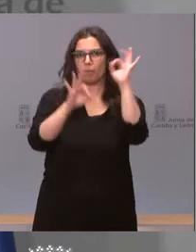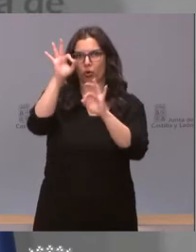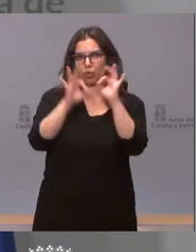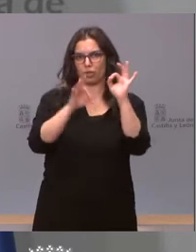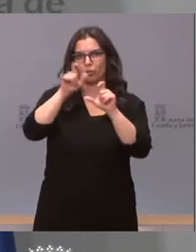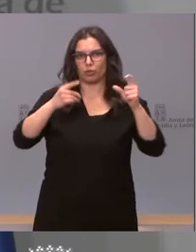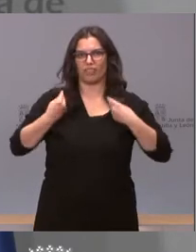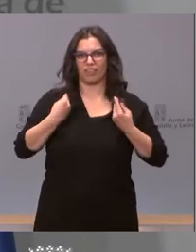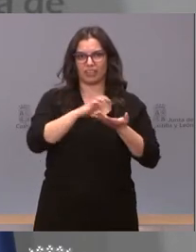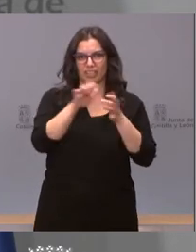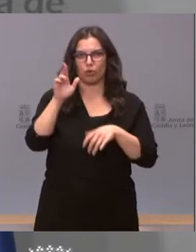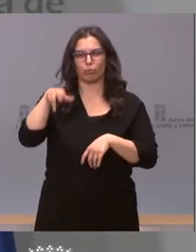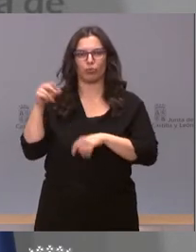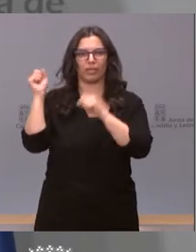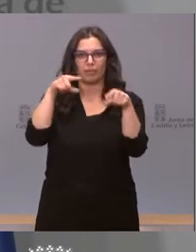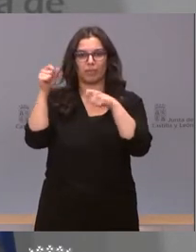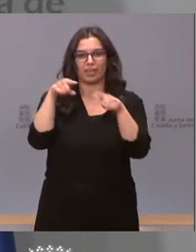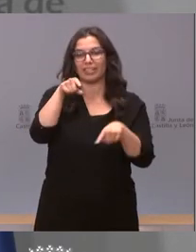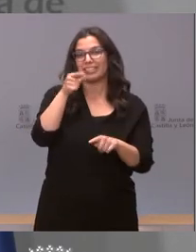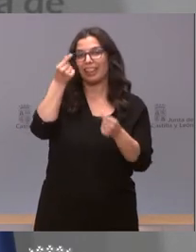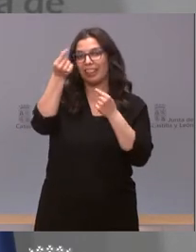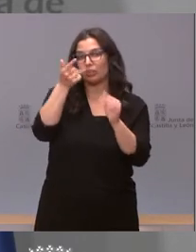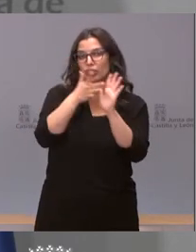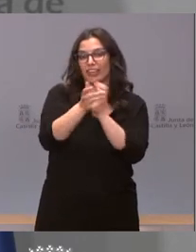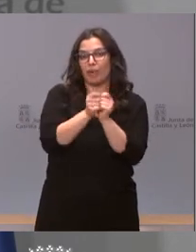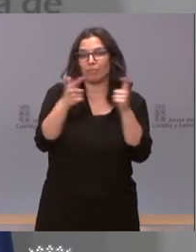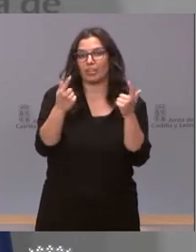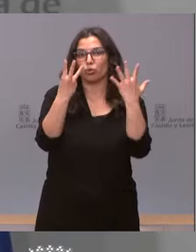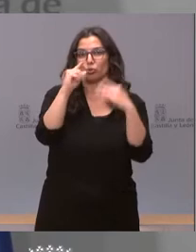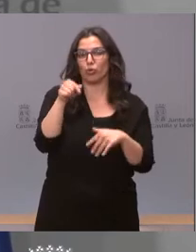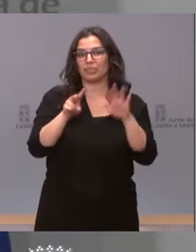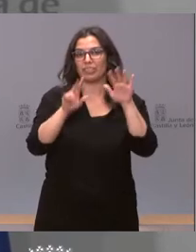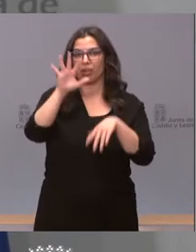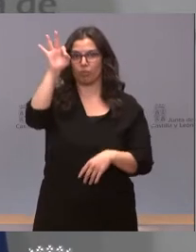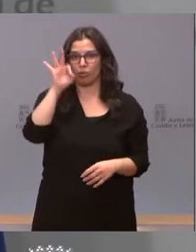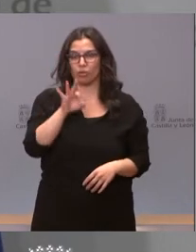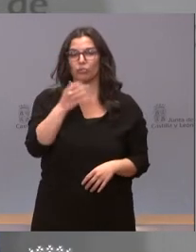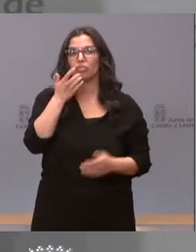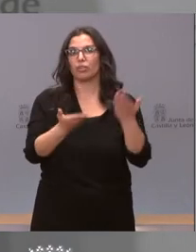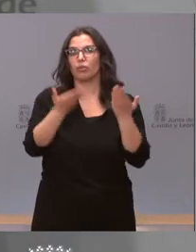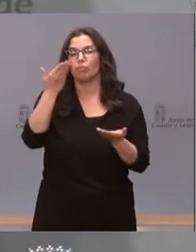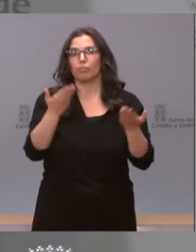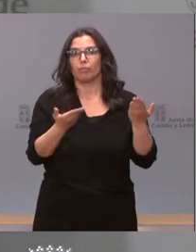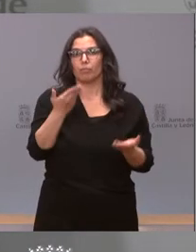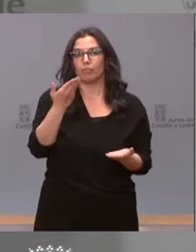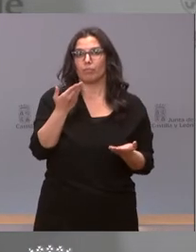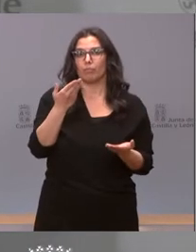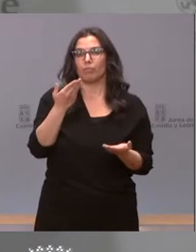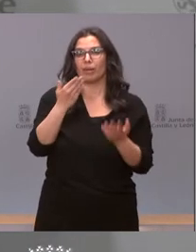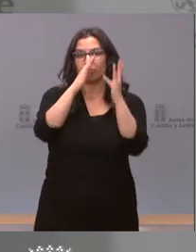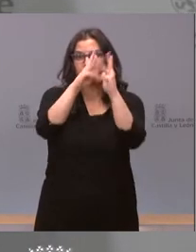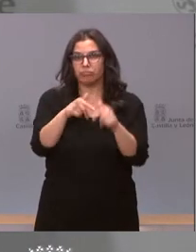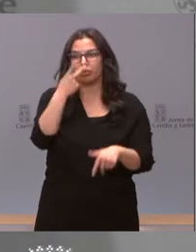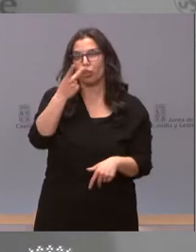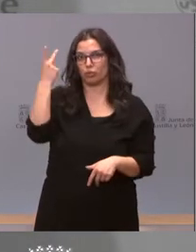y representa esta cifra un incremento del 8,75% respecto a la registrada en el año